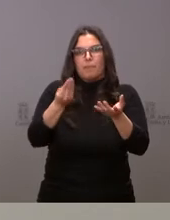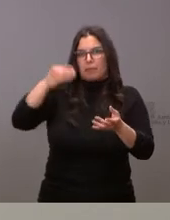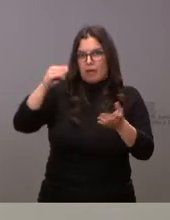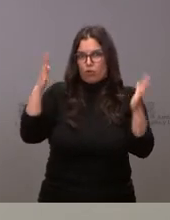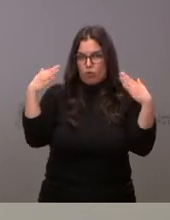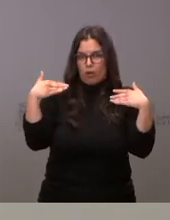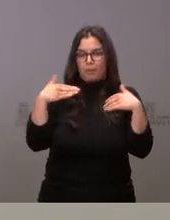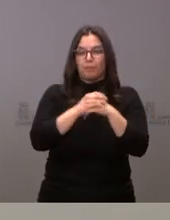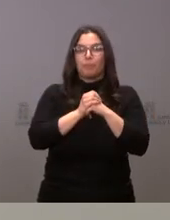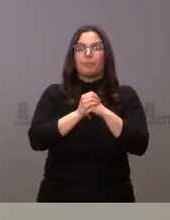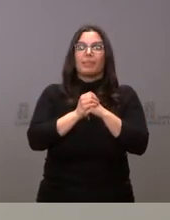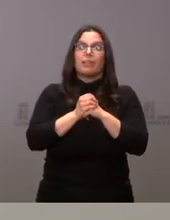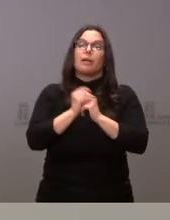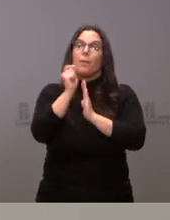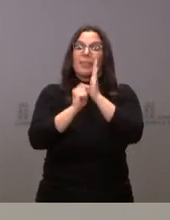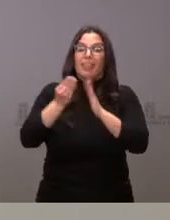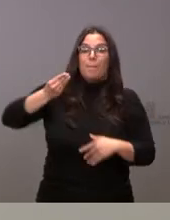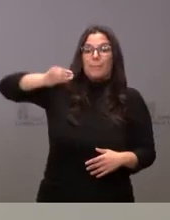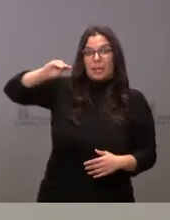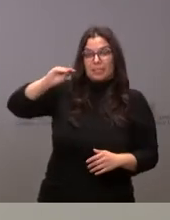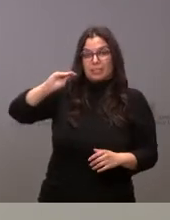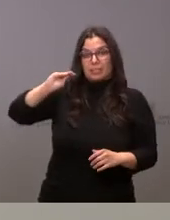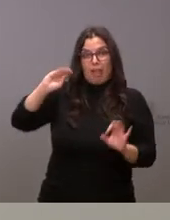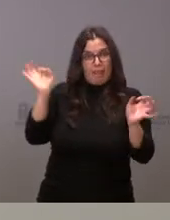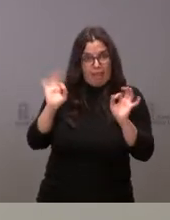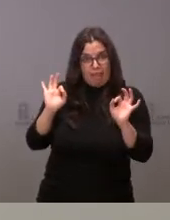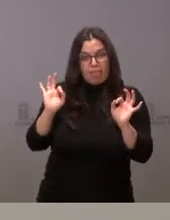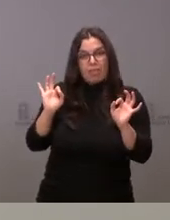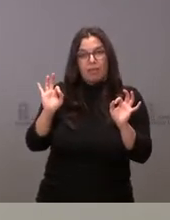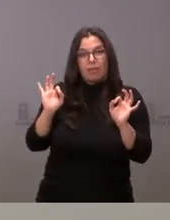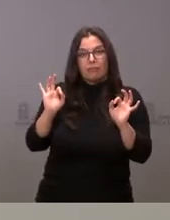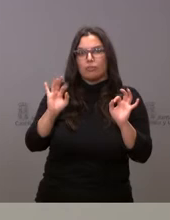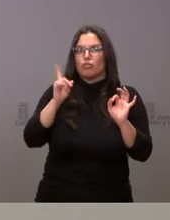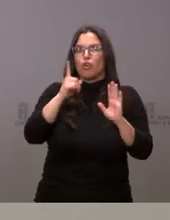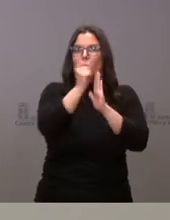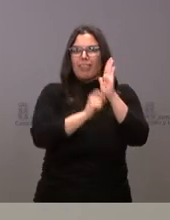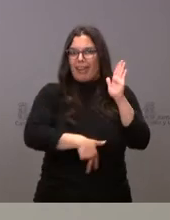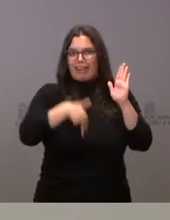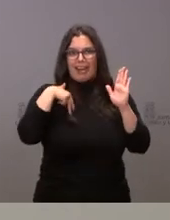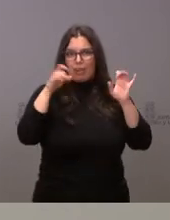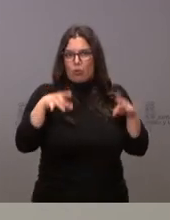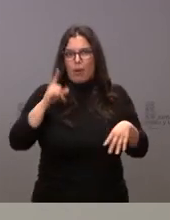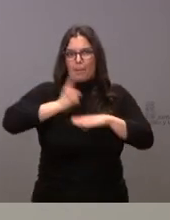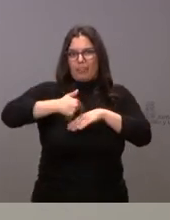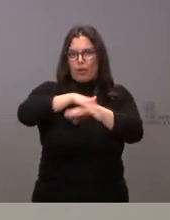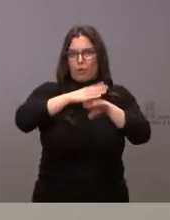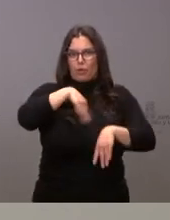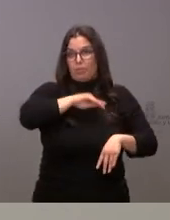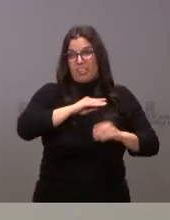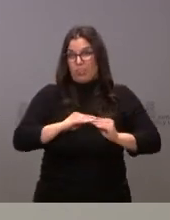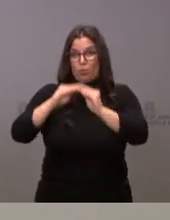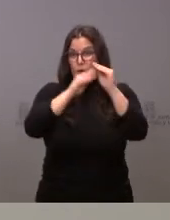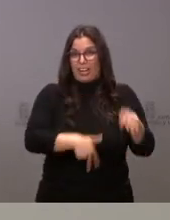El que no tomemos ninguna medida adicional a las que están establecidas con carácter general por parte del Gobierno de España para toda España